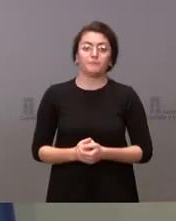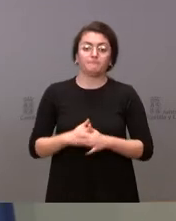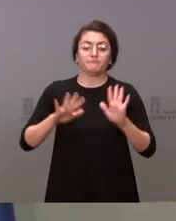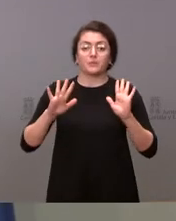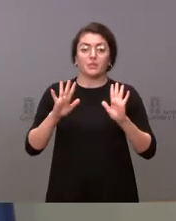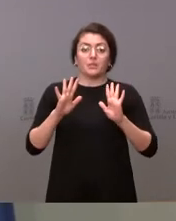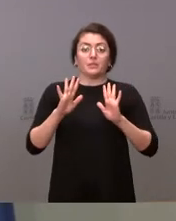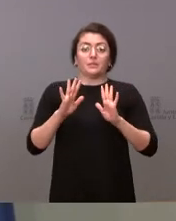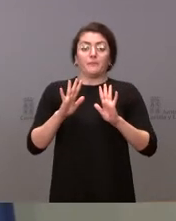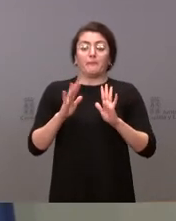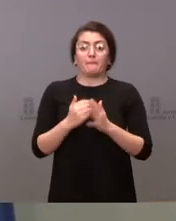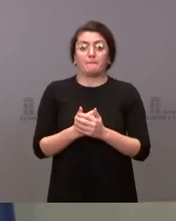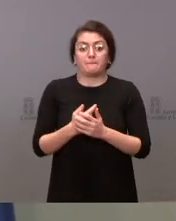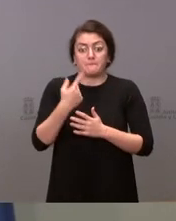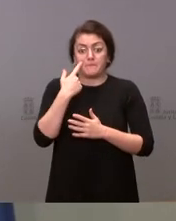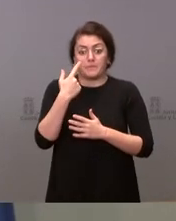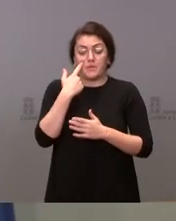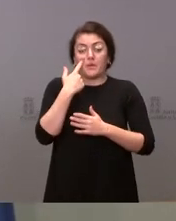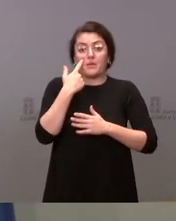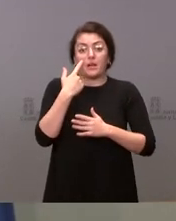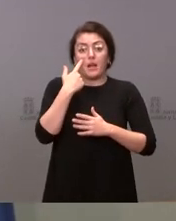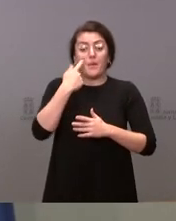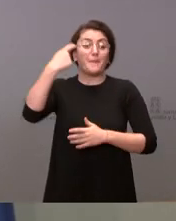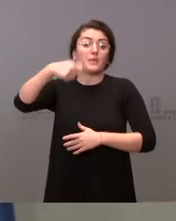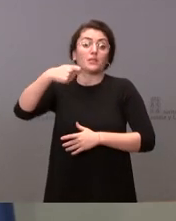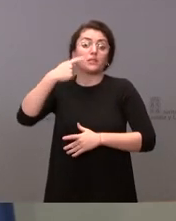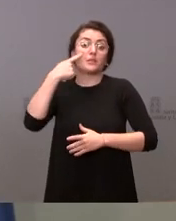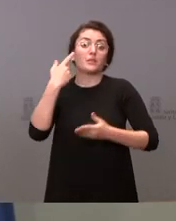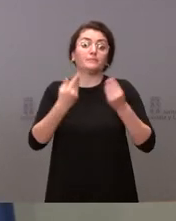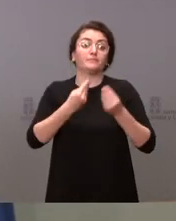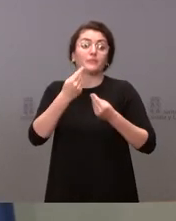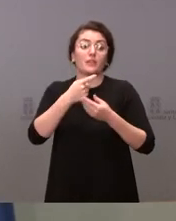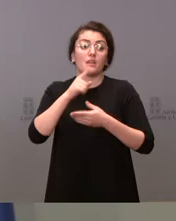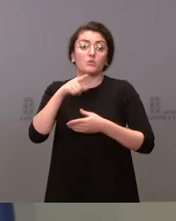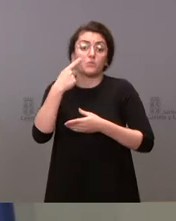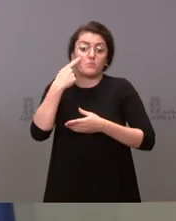a no ser que lo vaya a implementar el presidente con algún mecanismo que desconocemos.